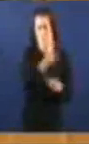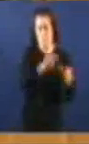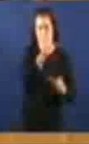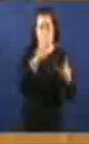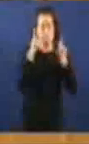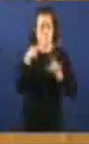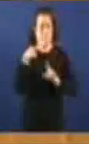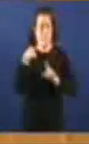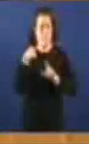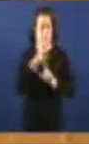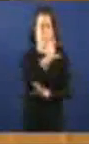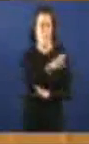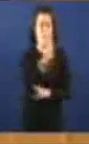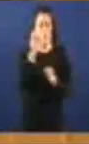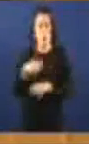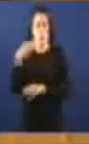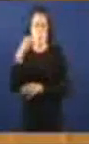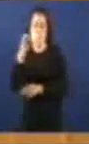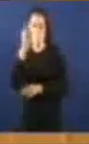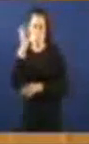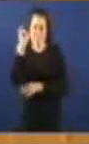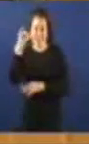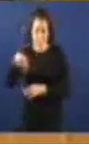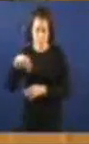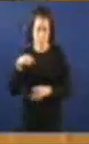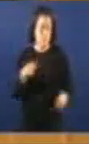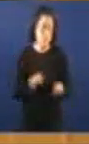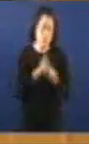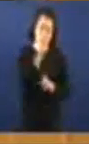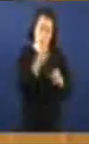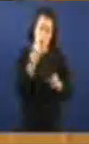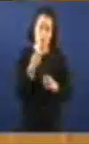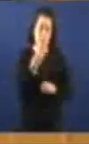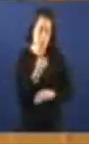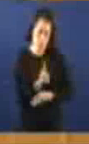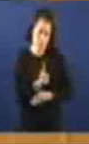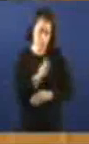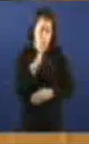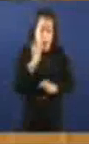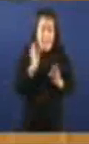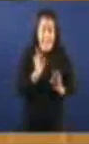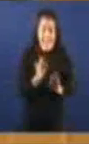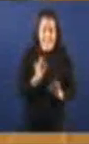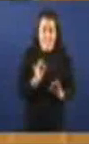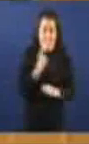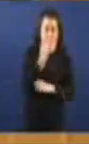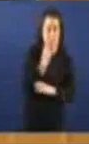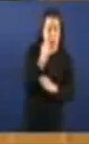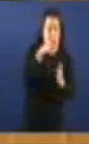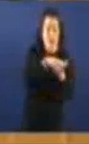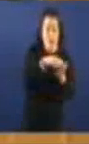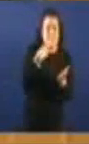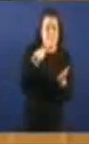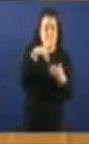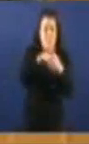o Botín Non se son Personas decentes Claro Porque están a eso O banca É en economía